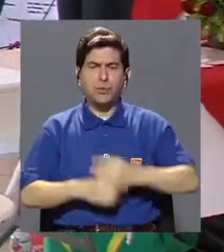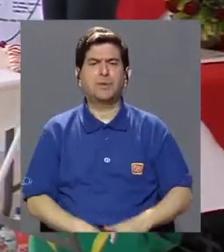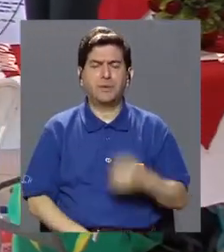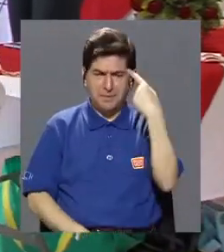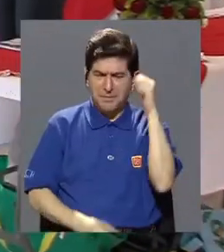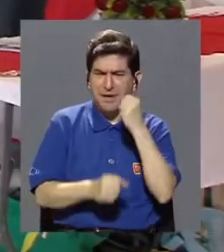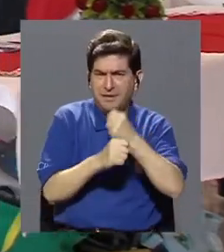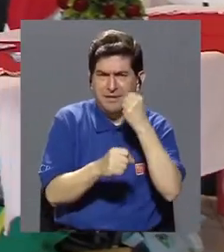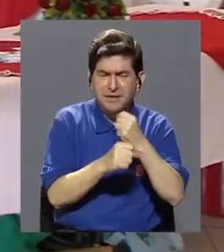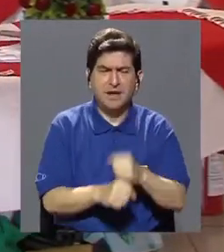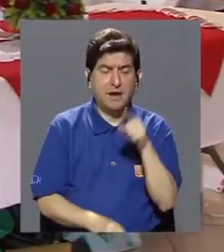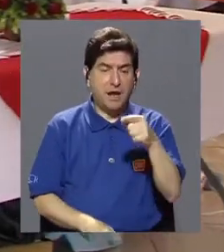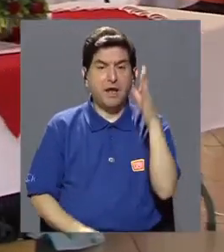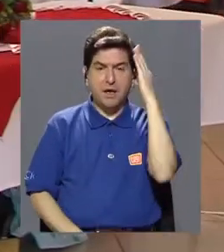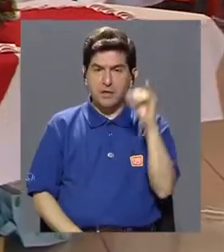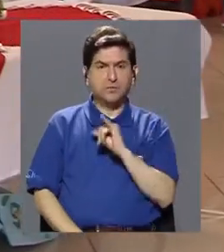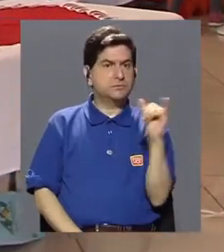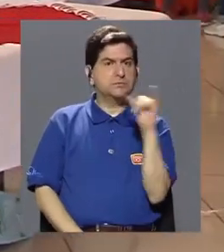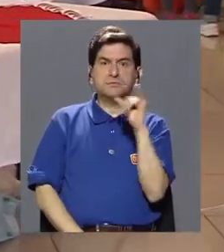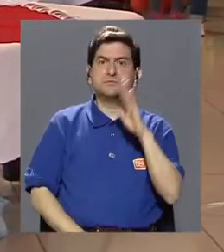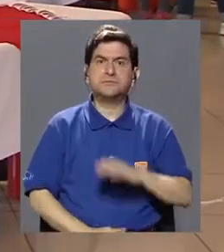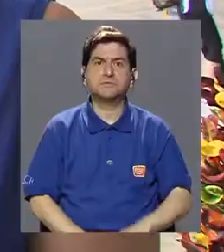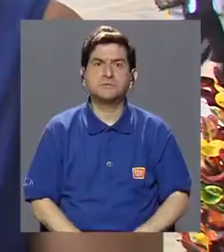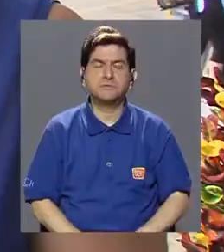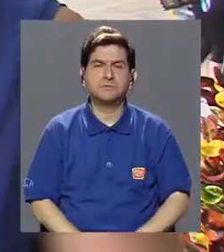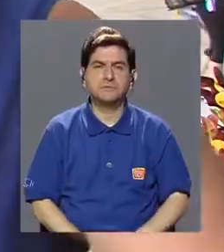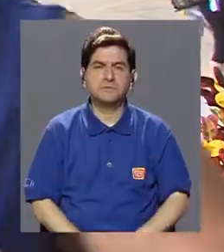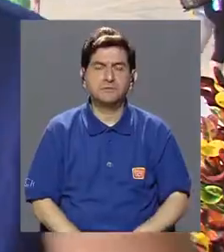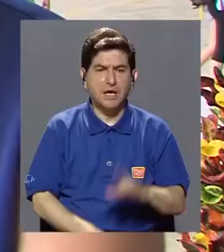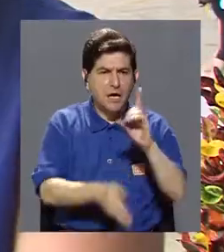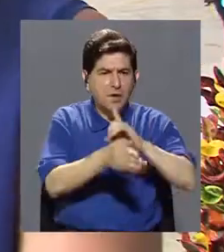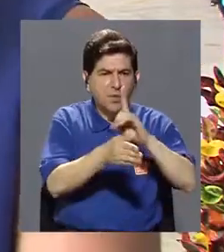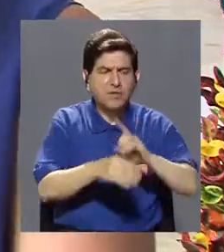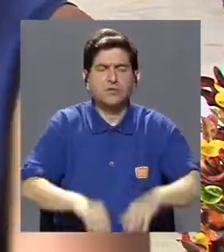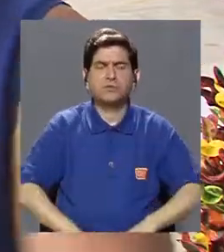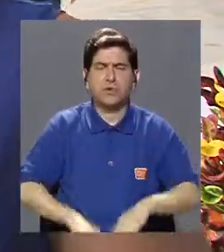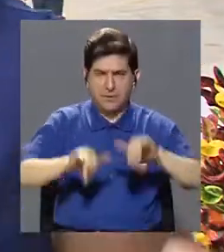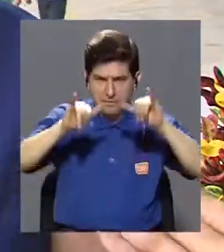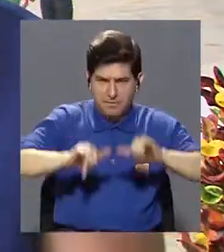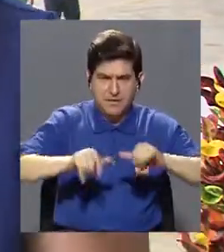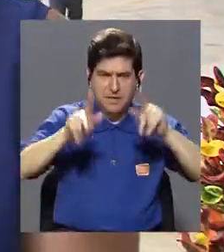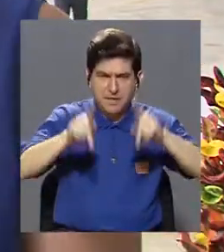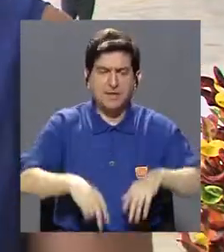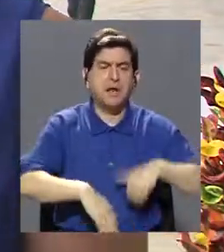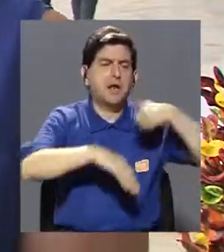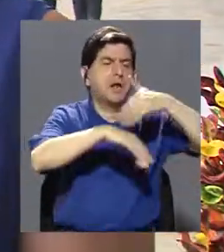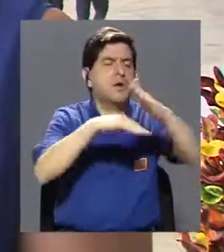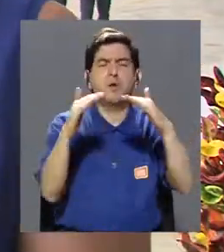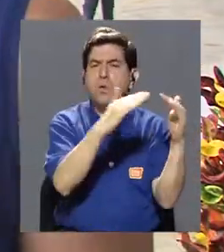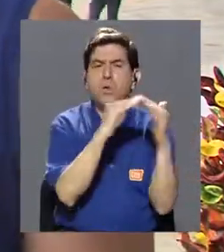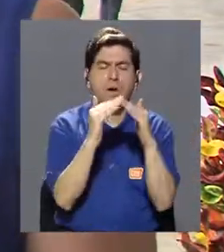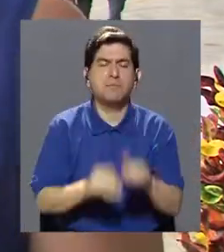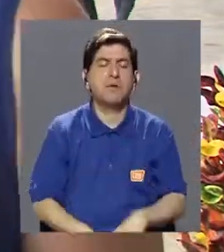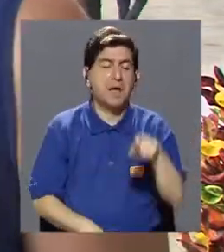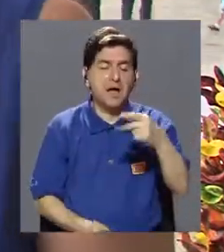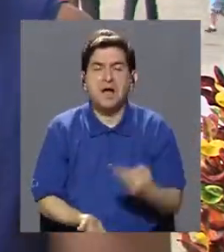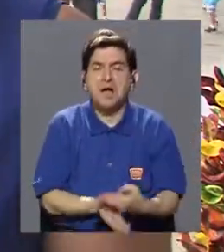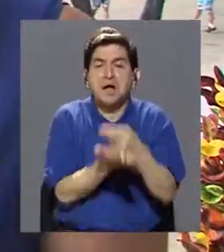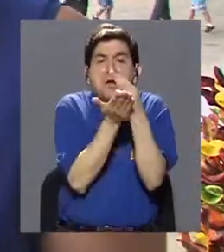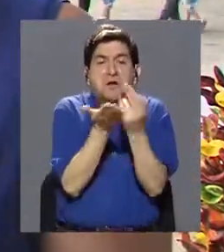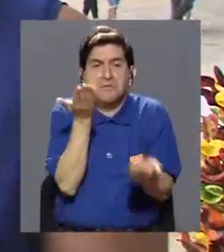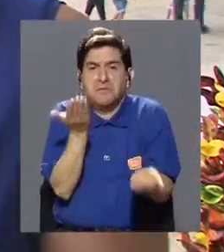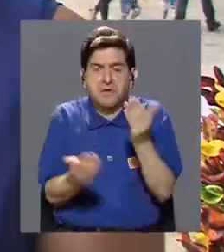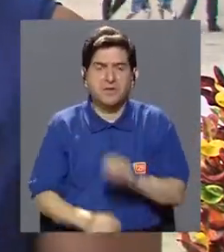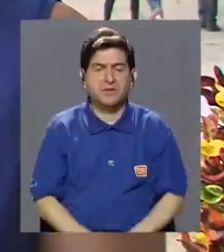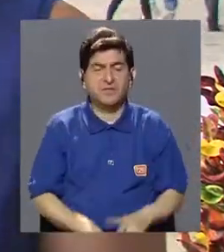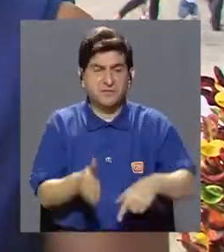están viviendo igual. Una vez que un médico estabiliza a paciente, lo manda a la comunidad, lo manda a rehabilitación, le toca a veces una